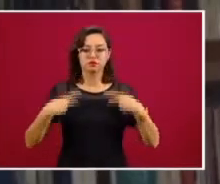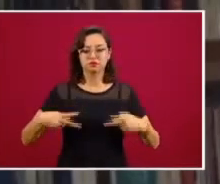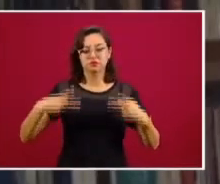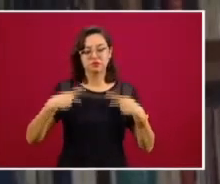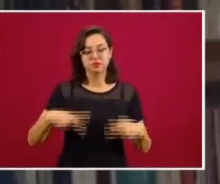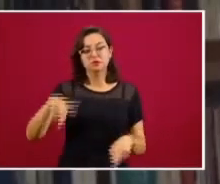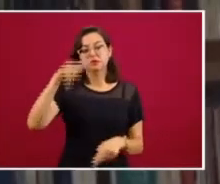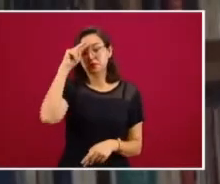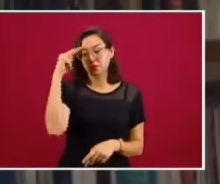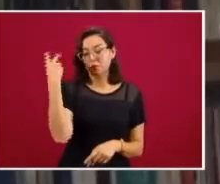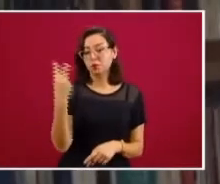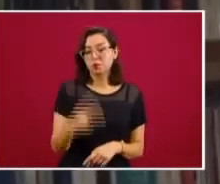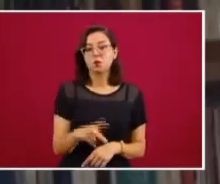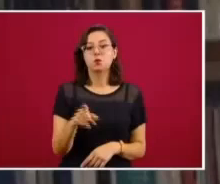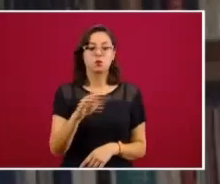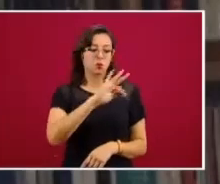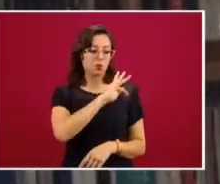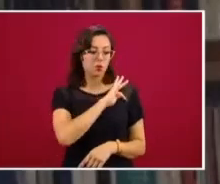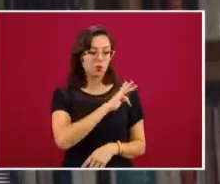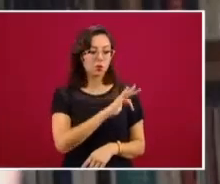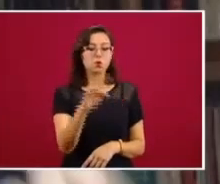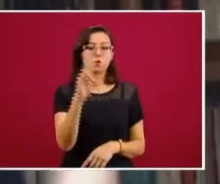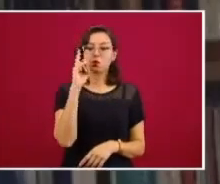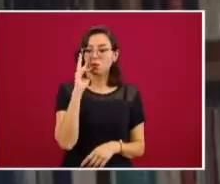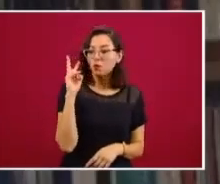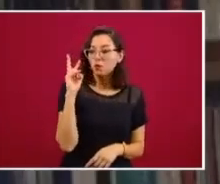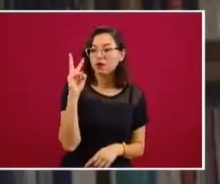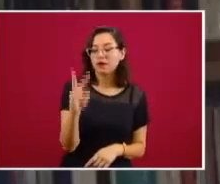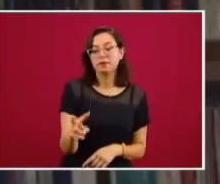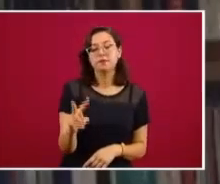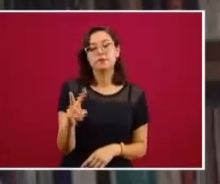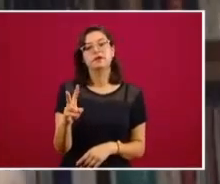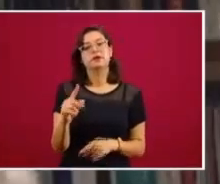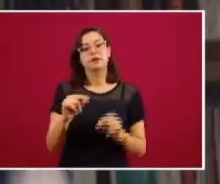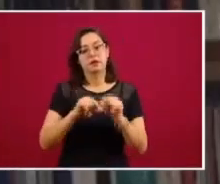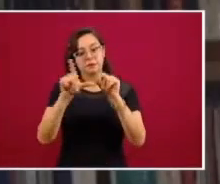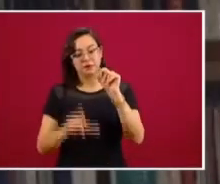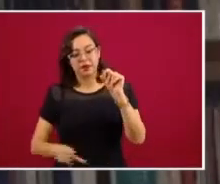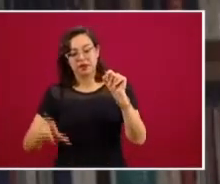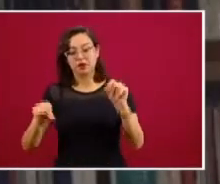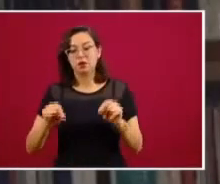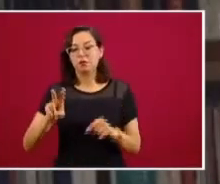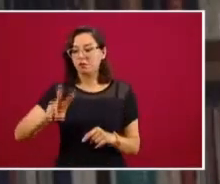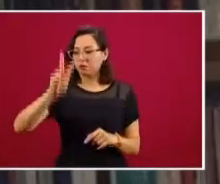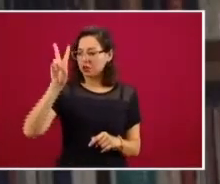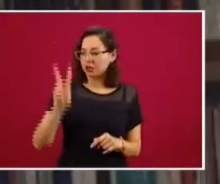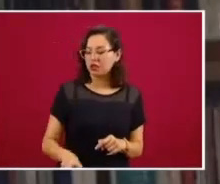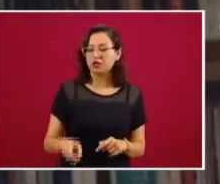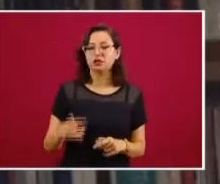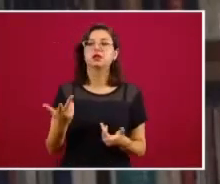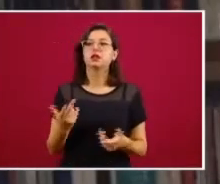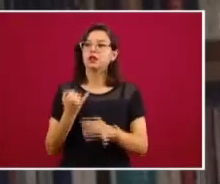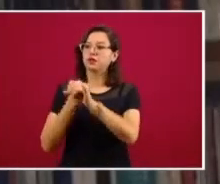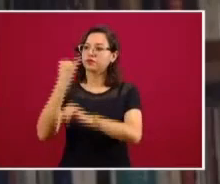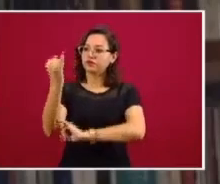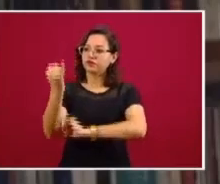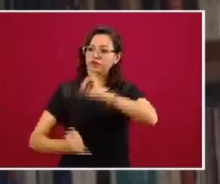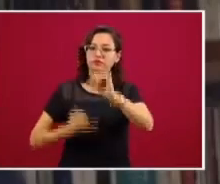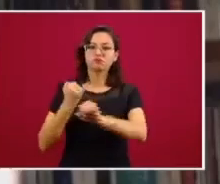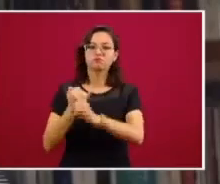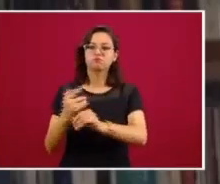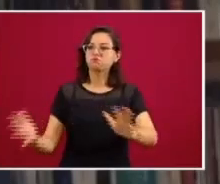el que puedan ver cómo la verdad es que México es un país que pesa en el concierto internacional.